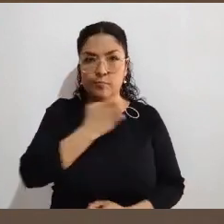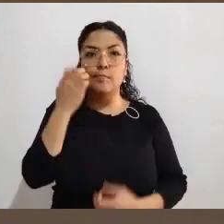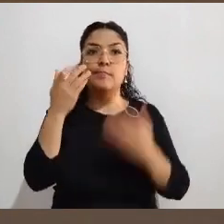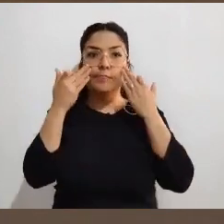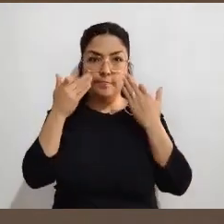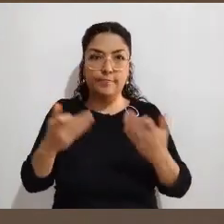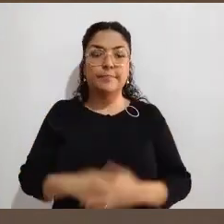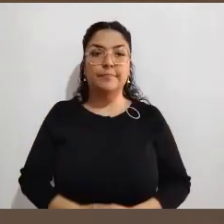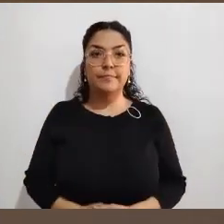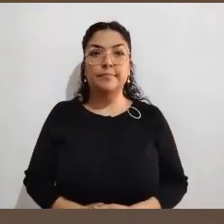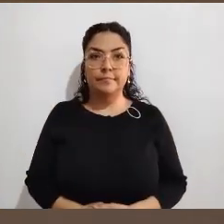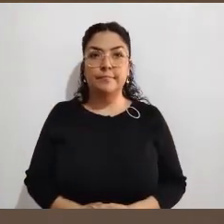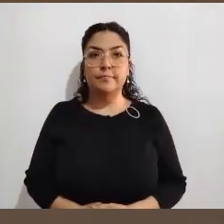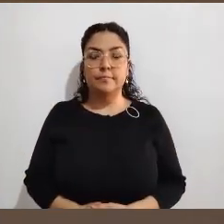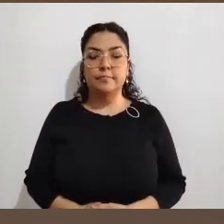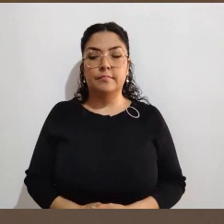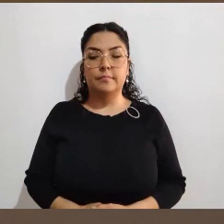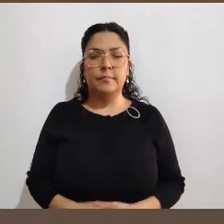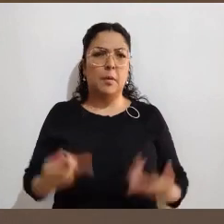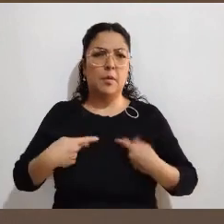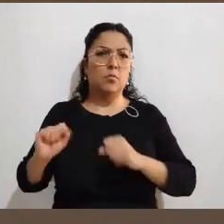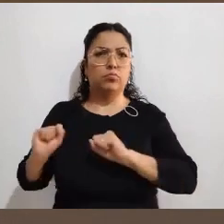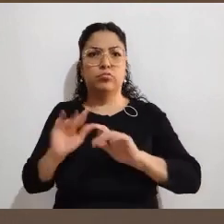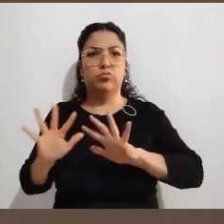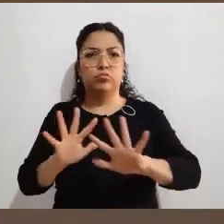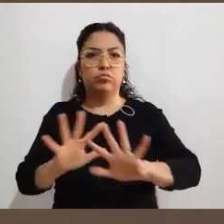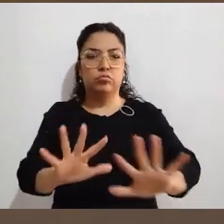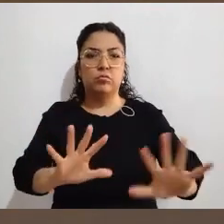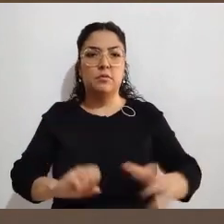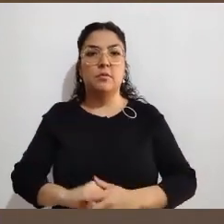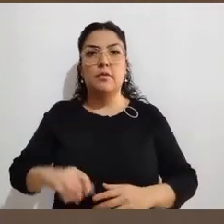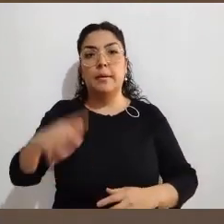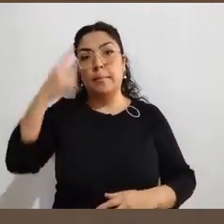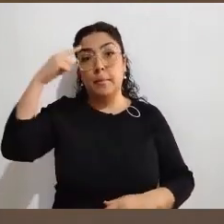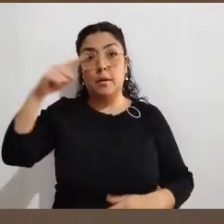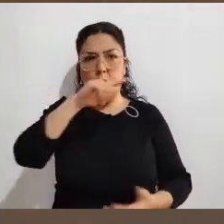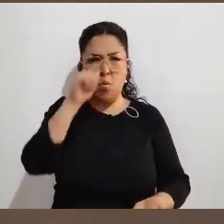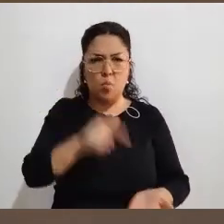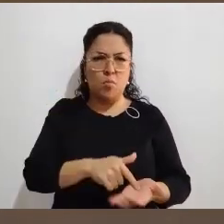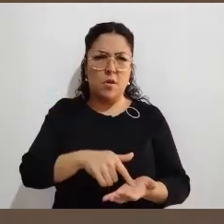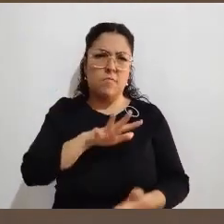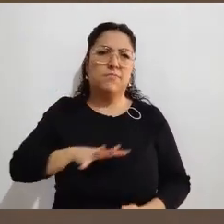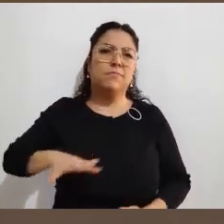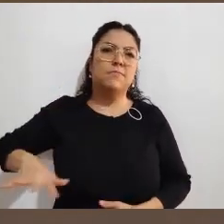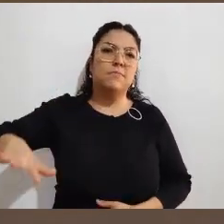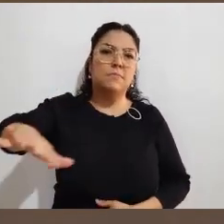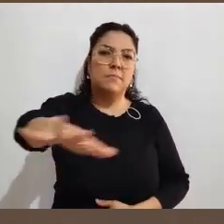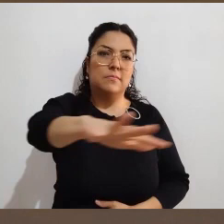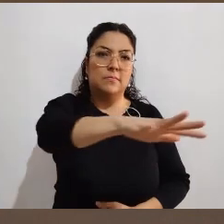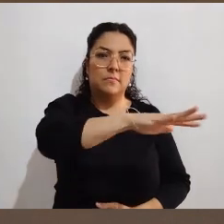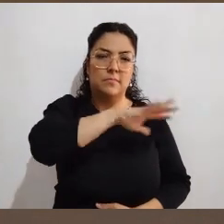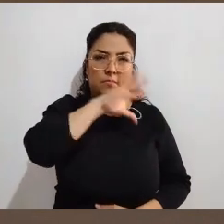a través de las cuales ellos tienen además un despliegue muy grande en campo. Llegan no solamente a una o dos casillas, sino cubren prácticamente